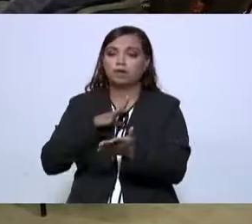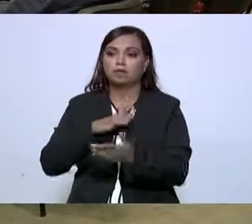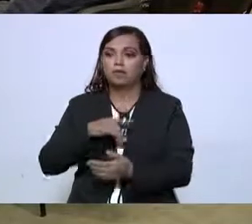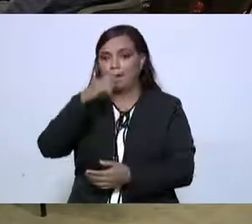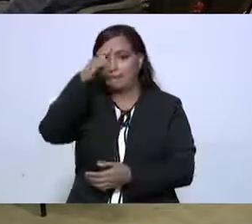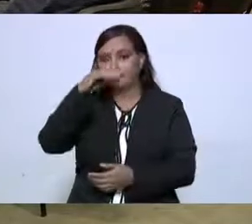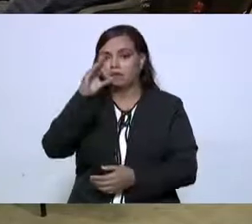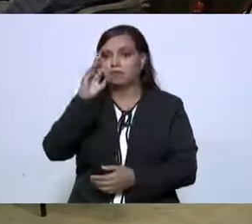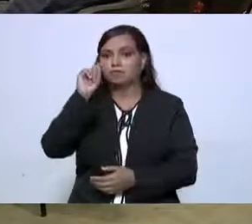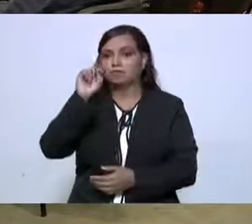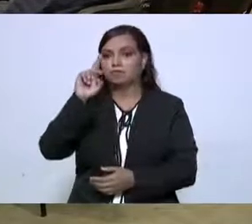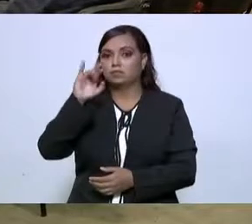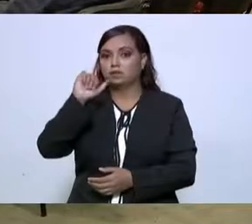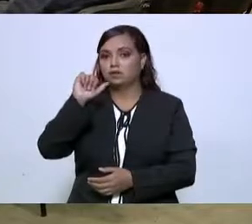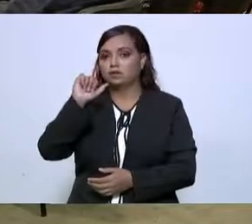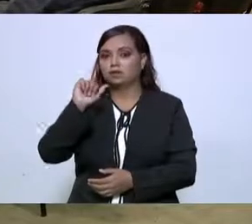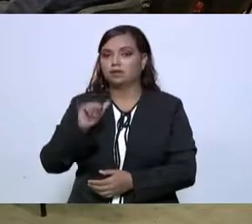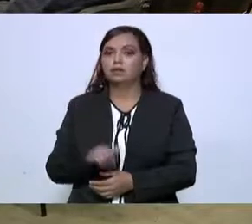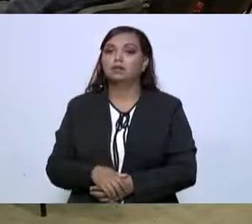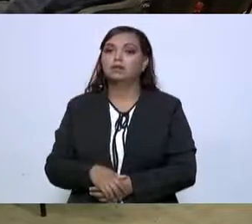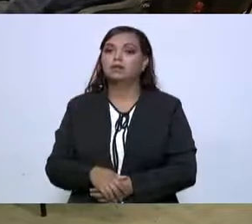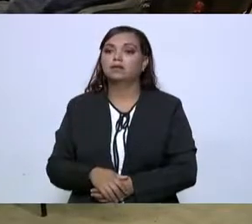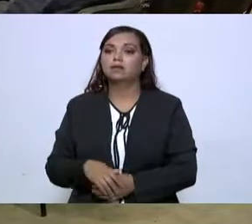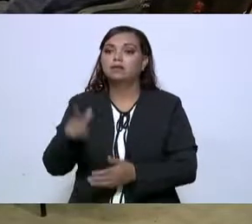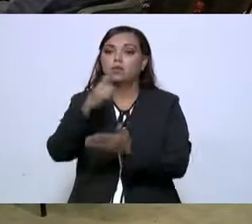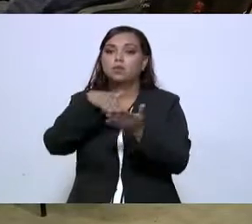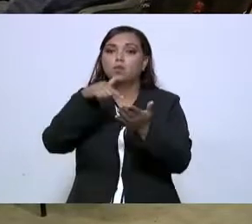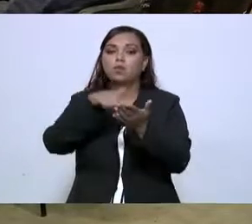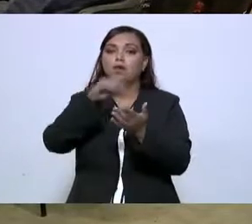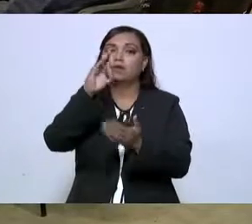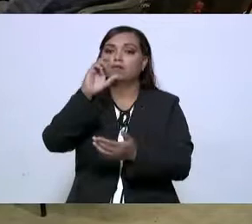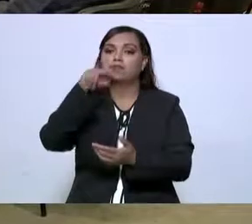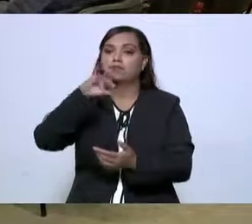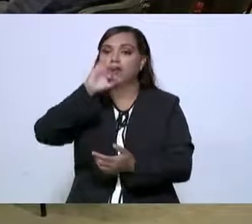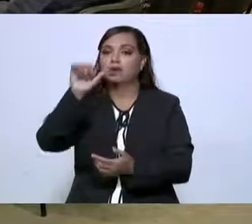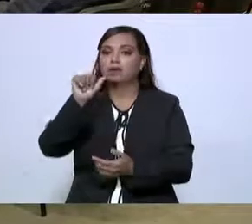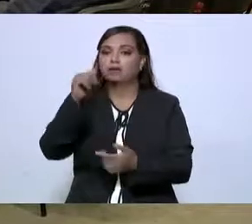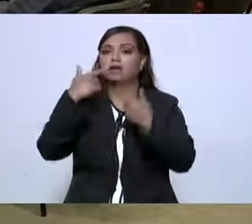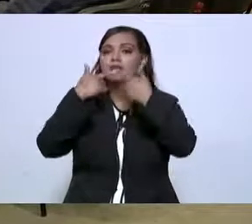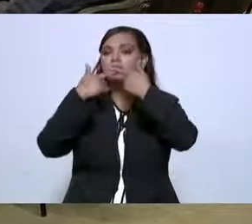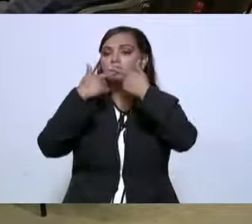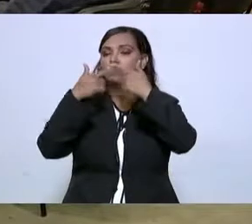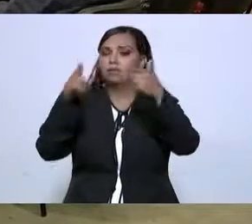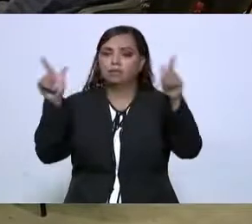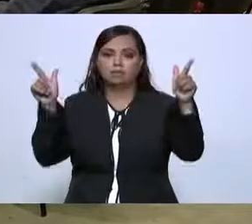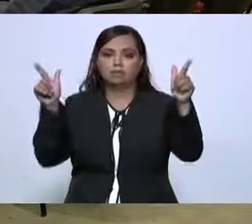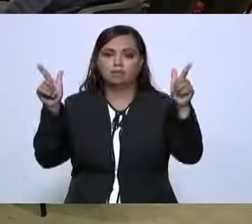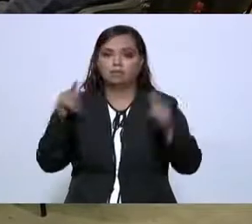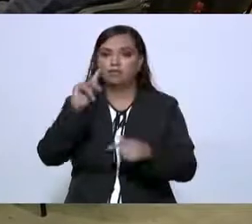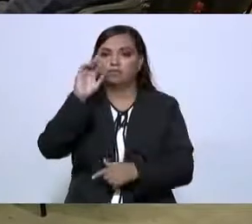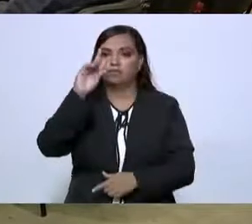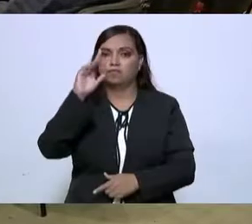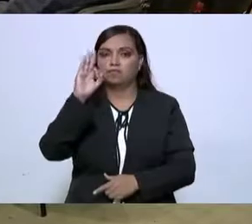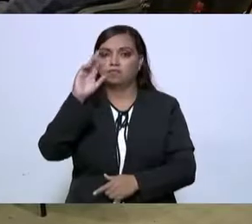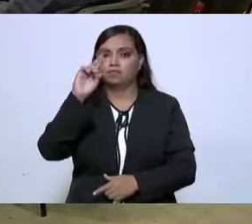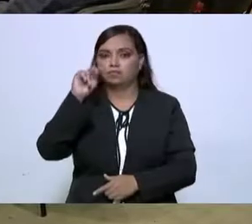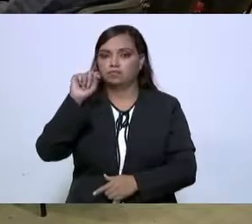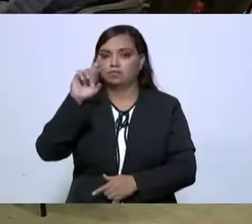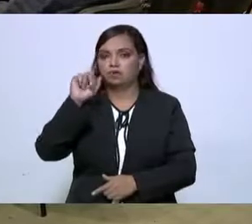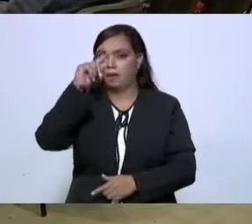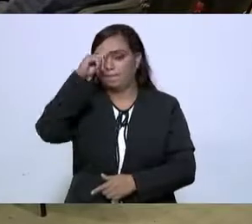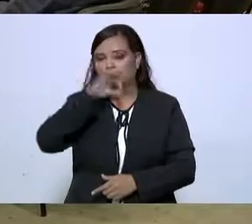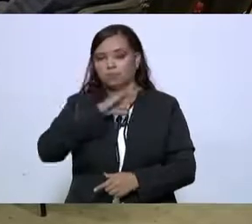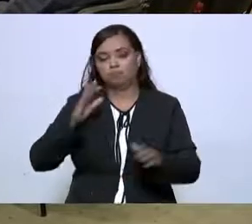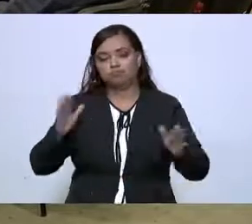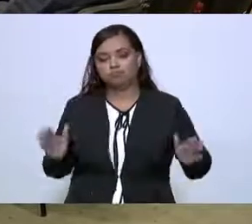fronteriza, zona franca, zona libre, para incentivar